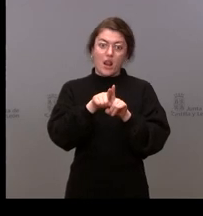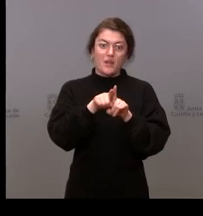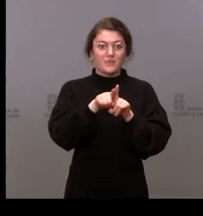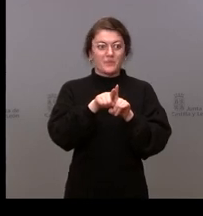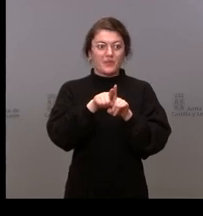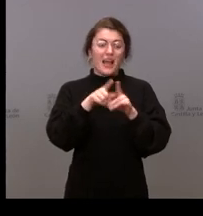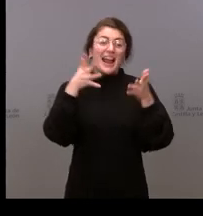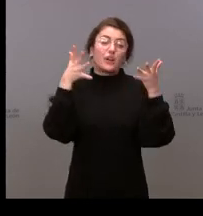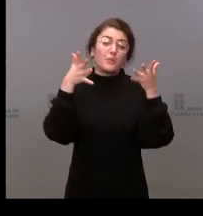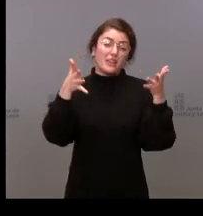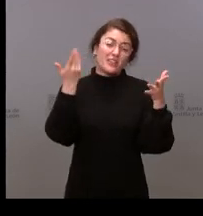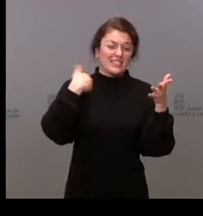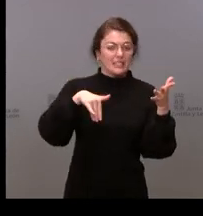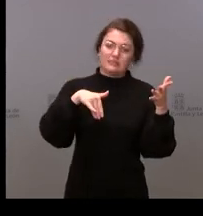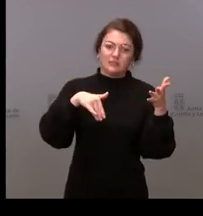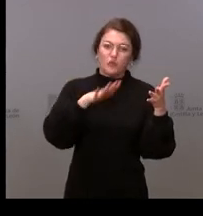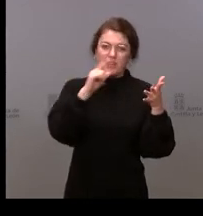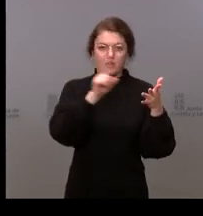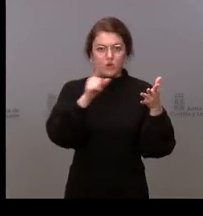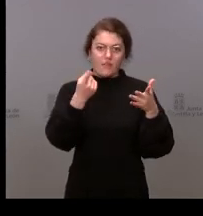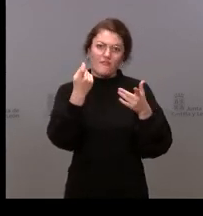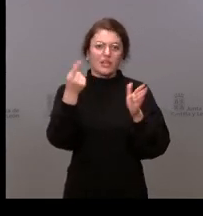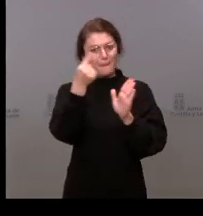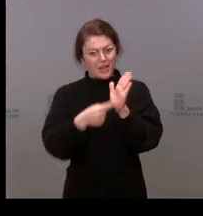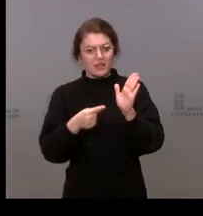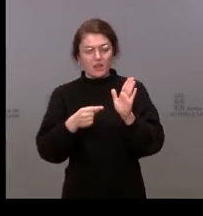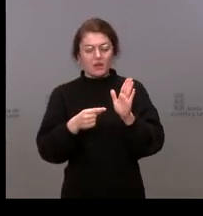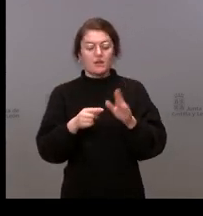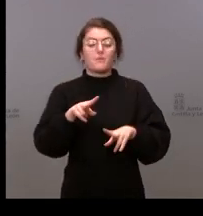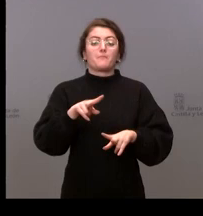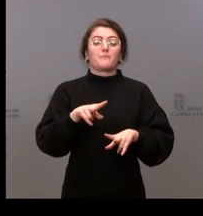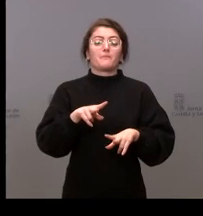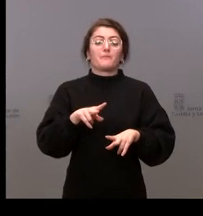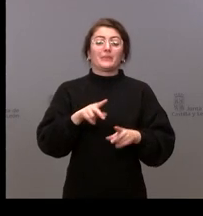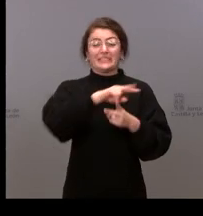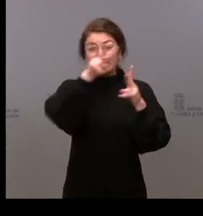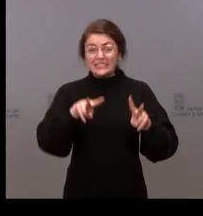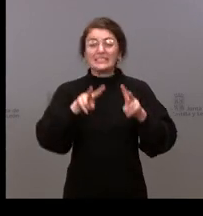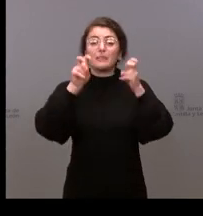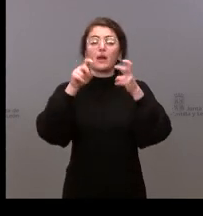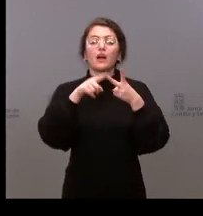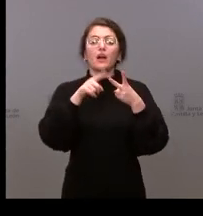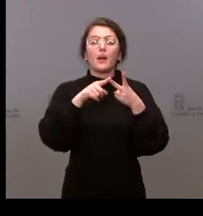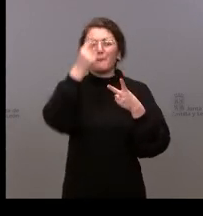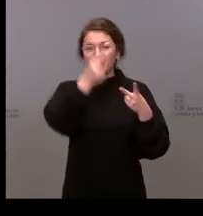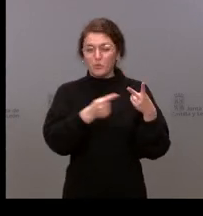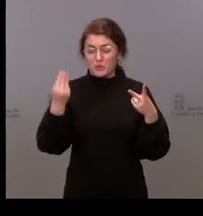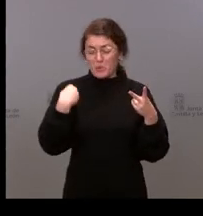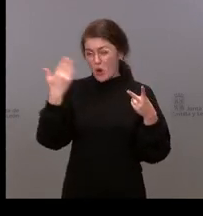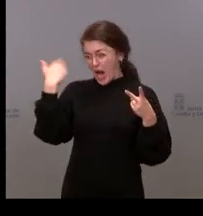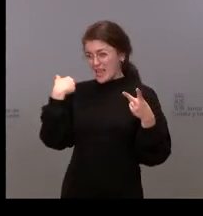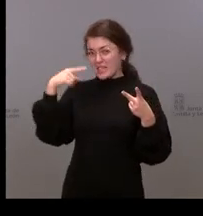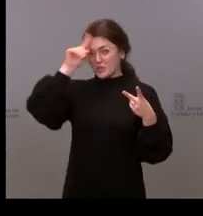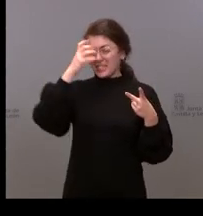medidas. Y luego también quería preguntar sobre presupuestos después de lo que pasó ayer. Si consideran, no sé si se ha hablado en el